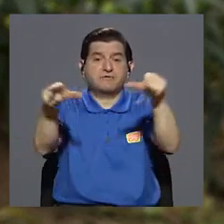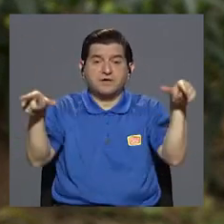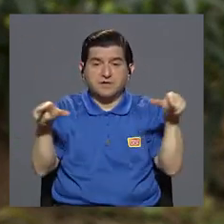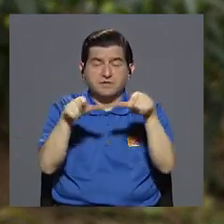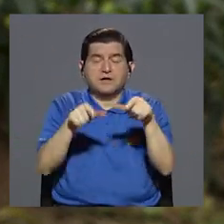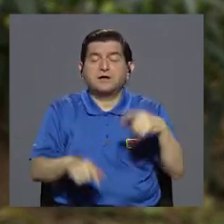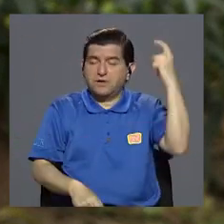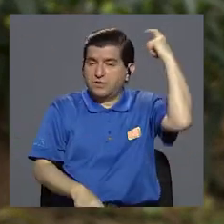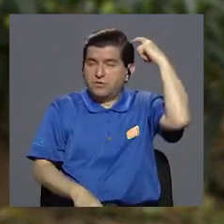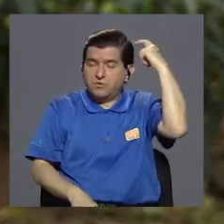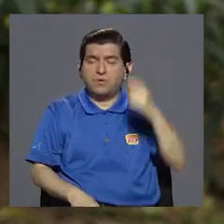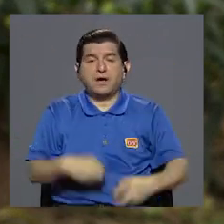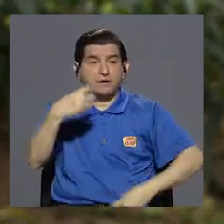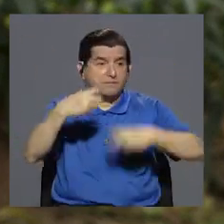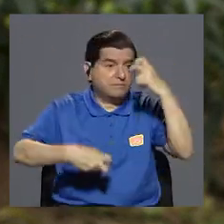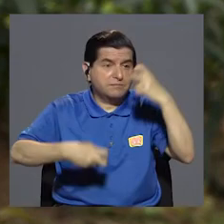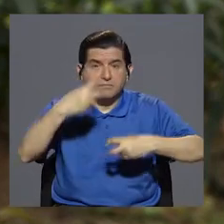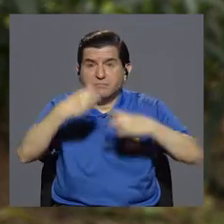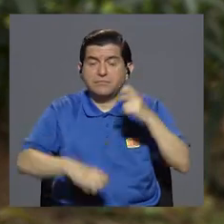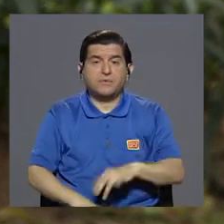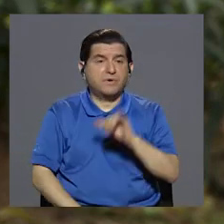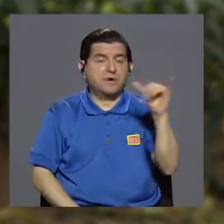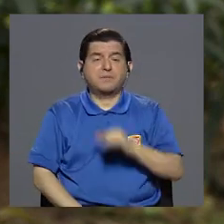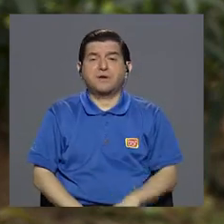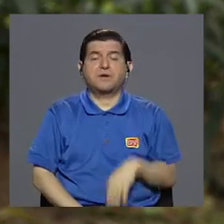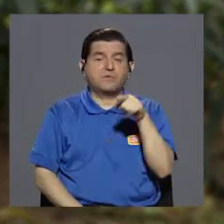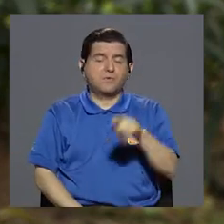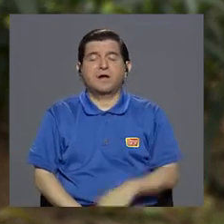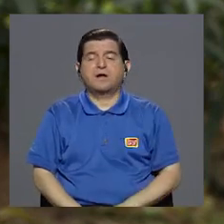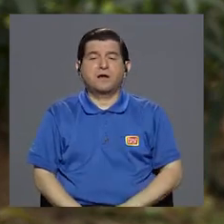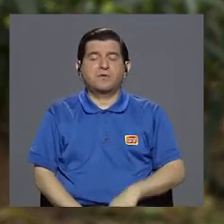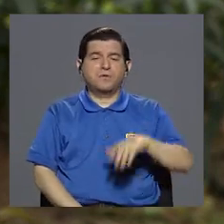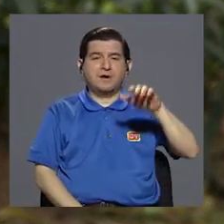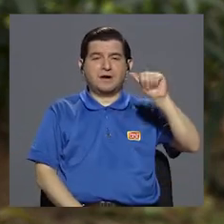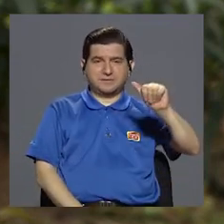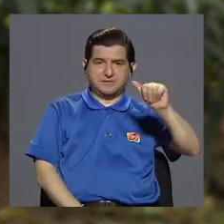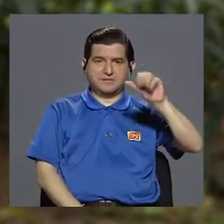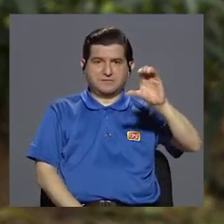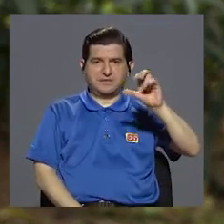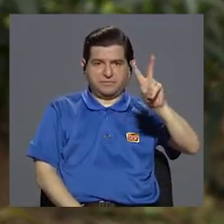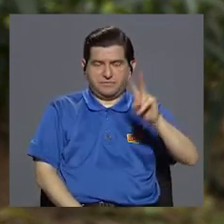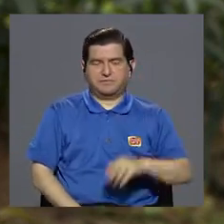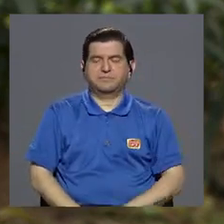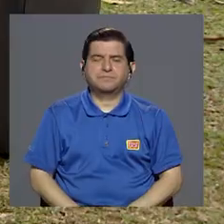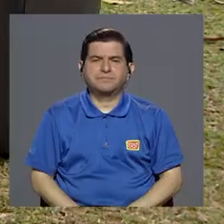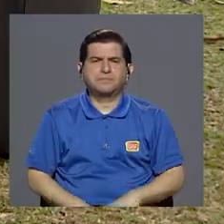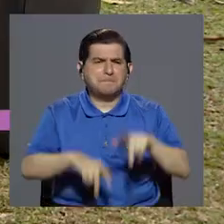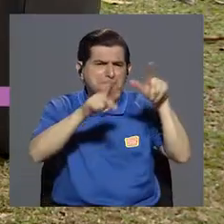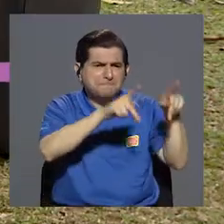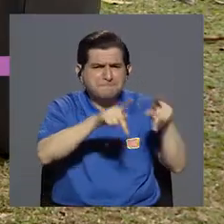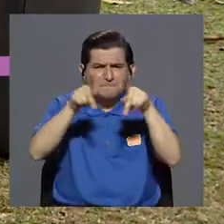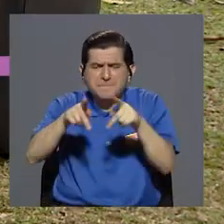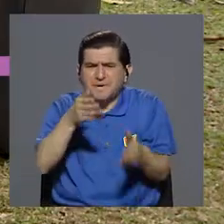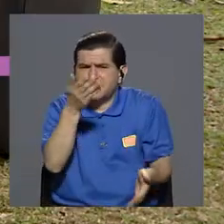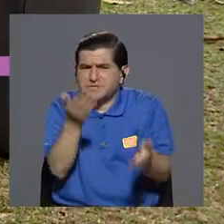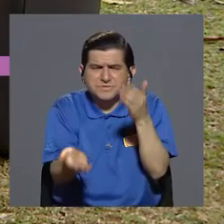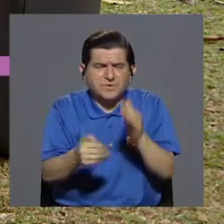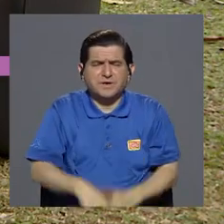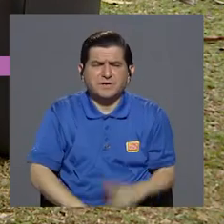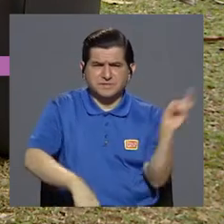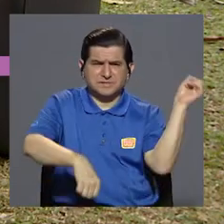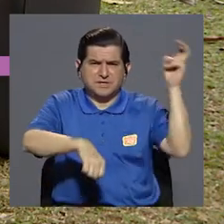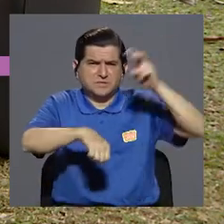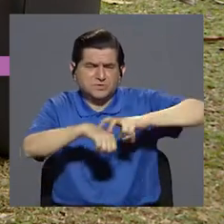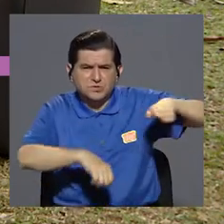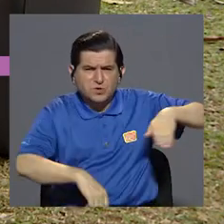afecta una zona del cerebro y que causa un problema, digamos, como si fuera un derrame, ¿verdad? Hay diferentes tipos de secuelas. Y hay casos donde la persona la